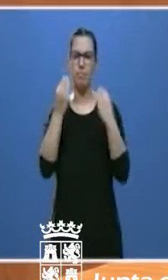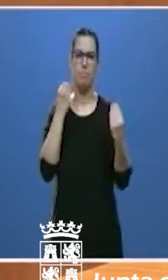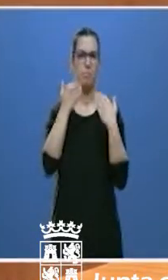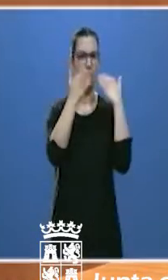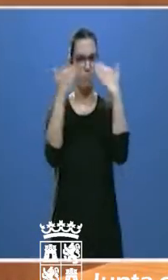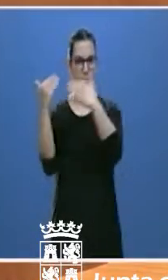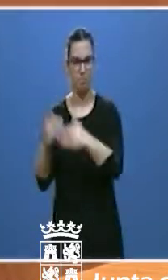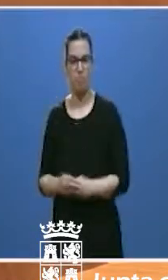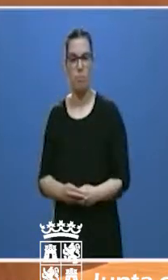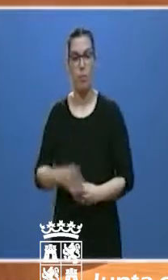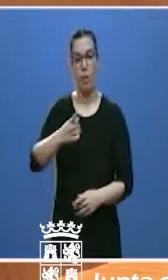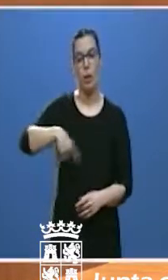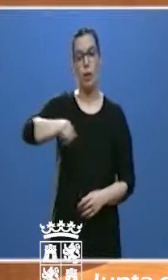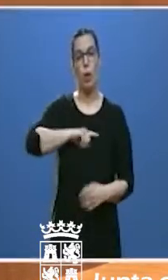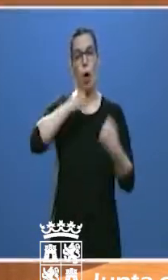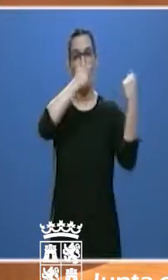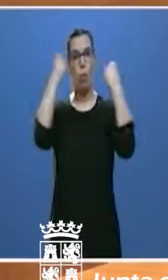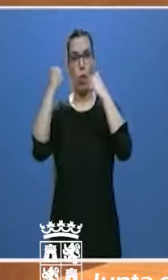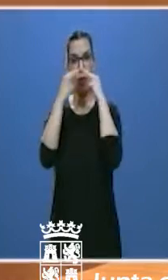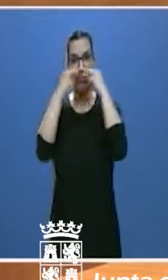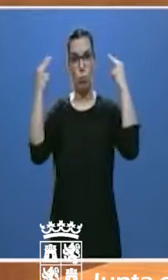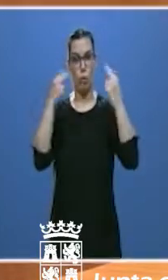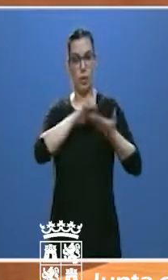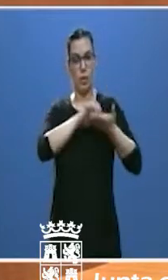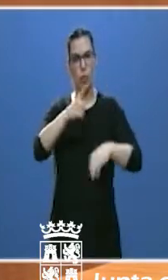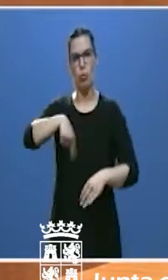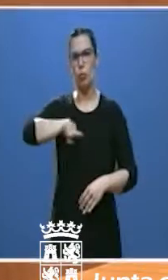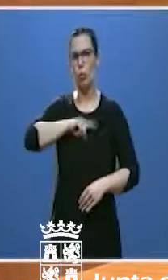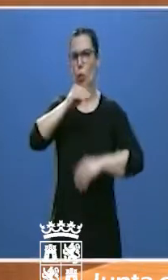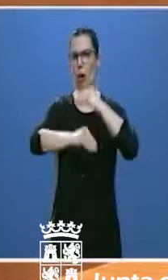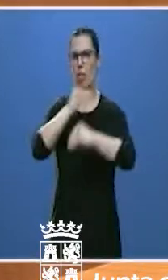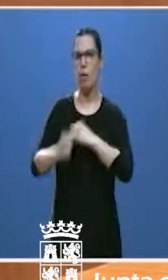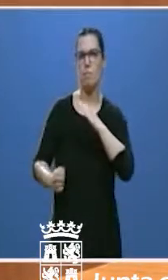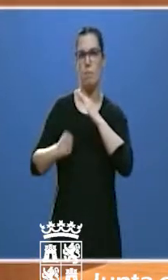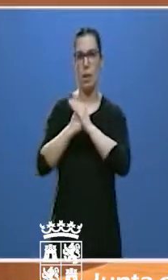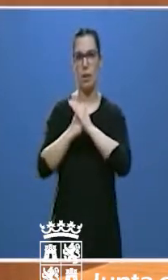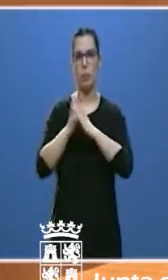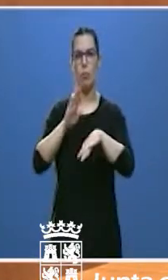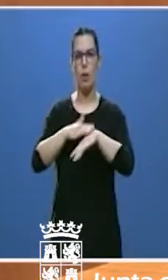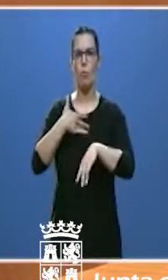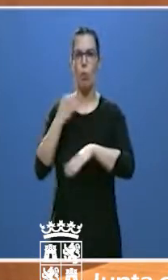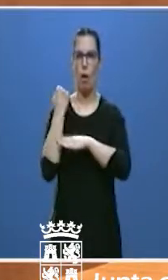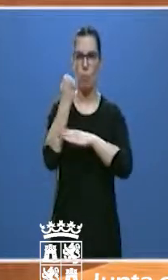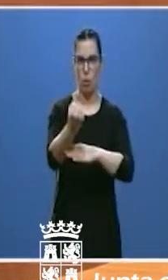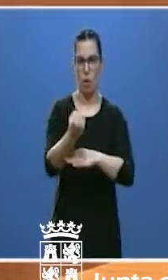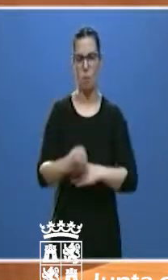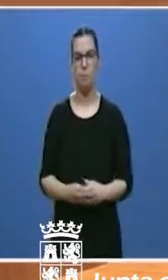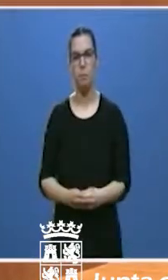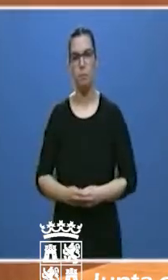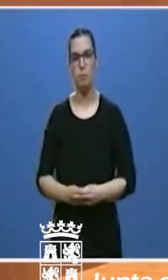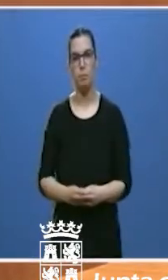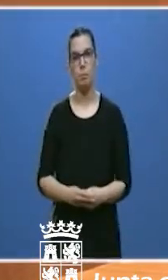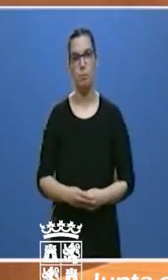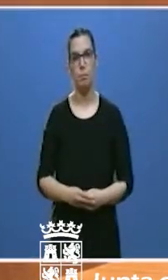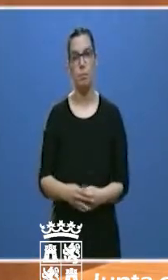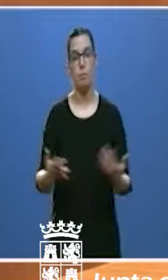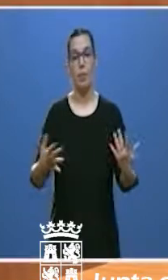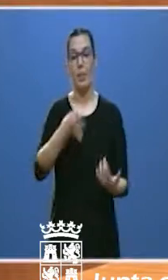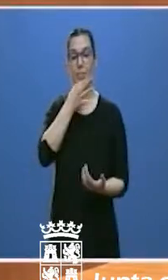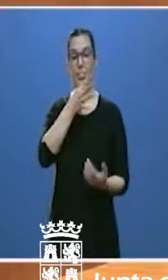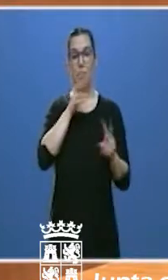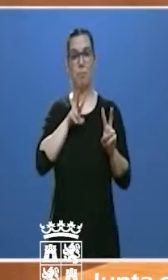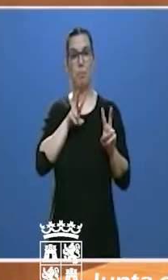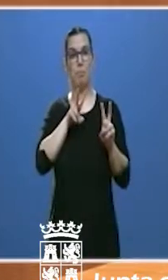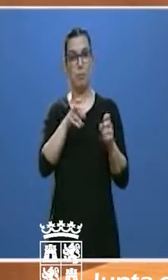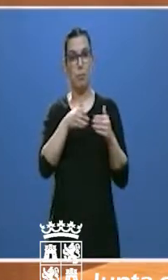públicos de Castilla y León vamos a hacer todo lo que está en nuestra mano para darles apoyo. Pero estas palabras iniciales